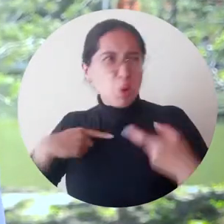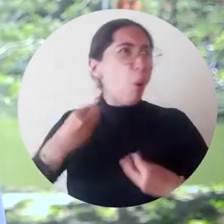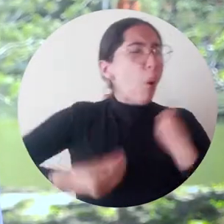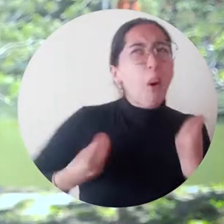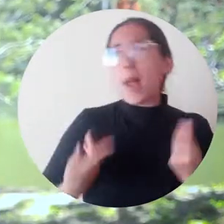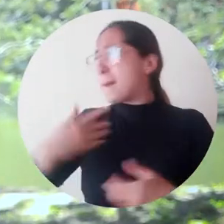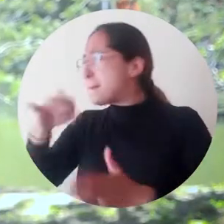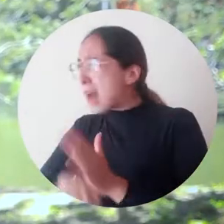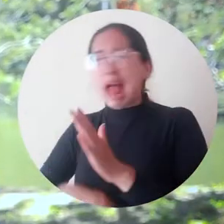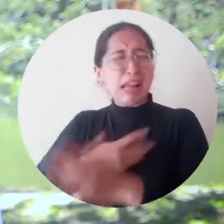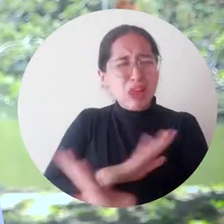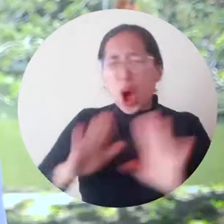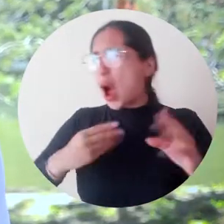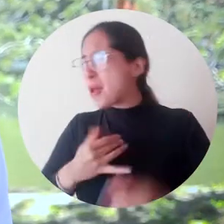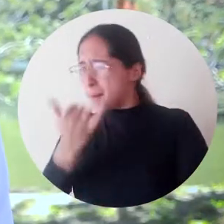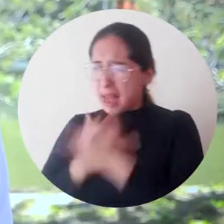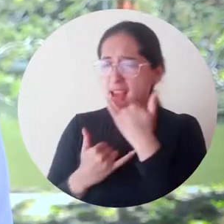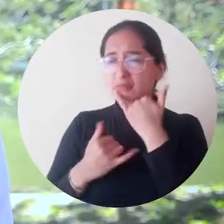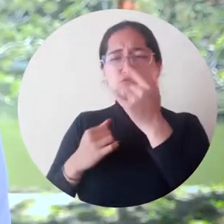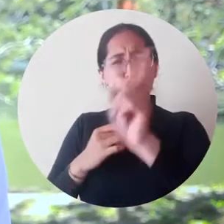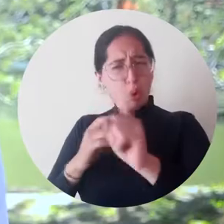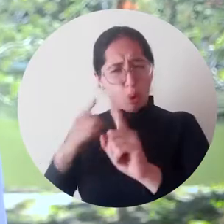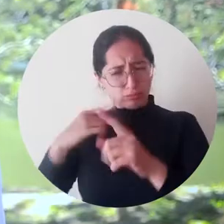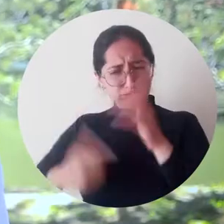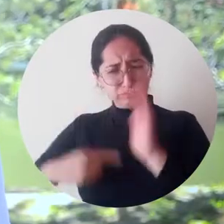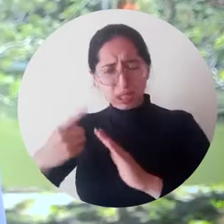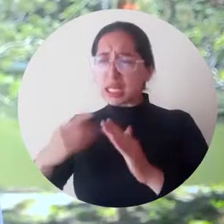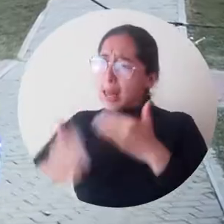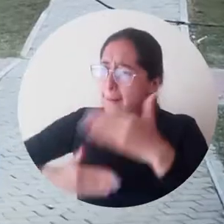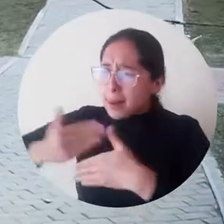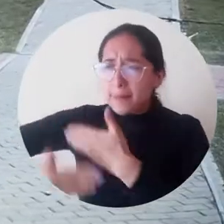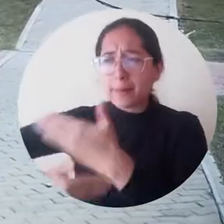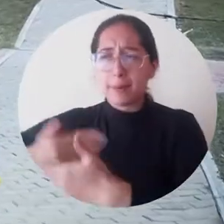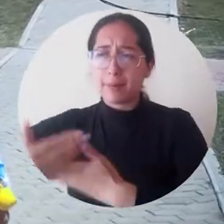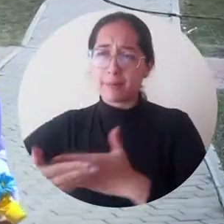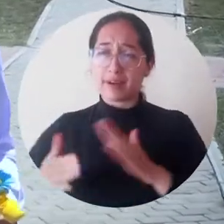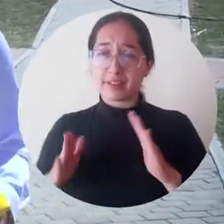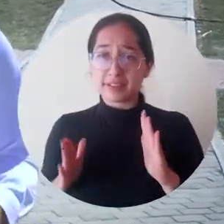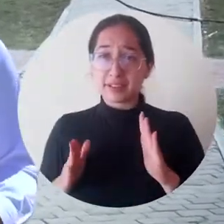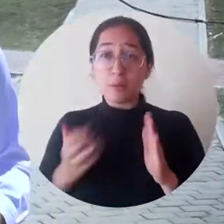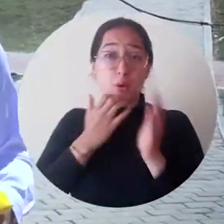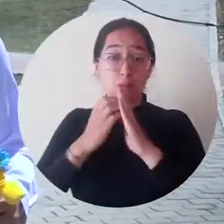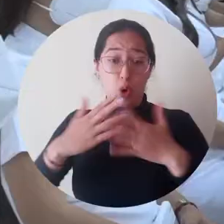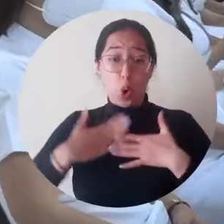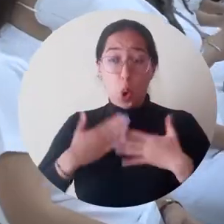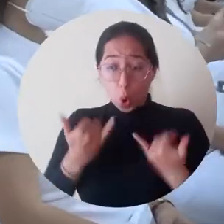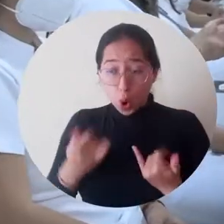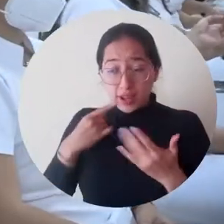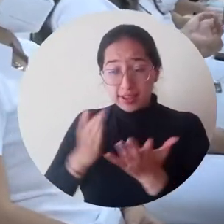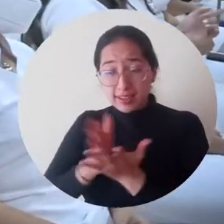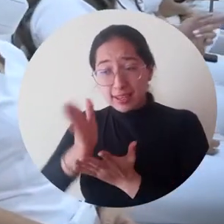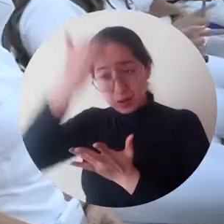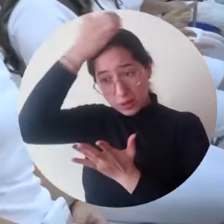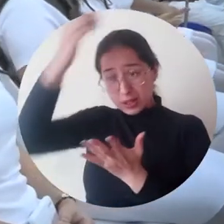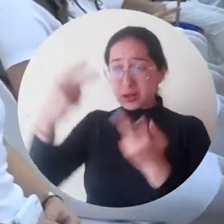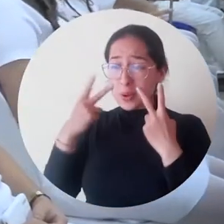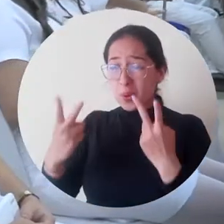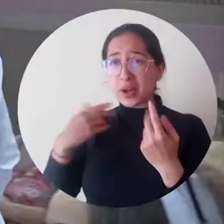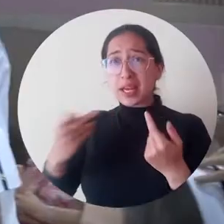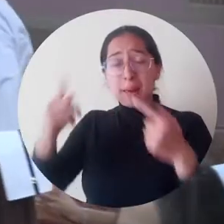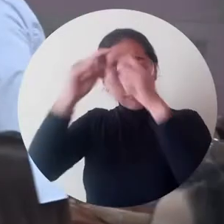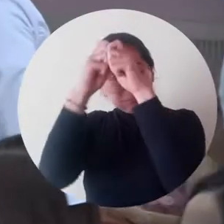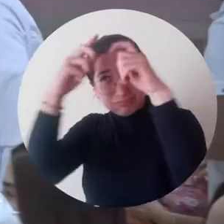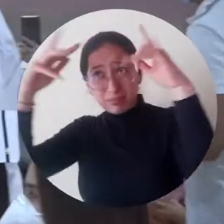Muchas veces si no lo ponemos en práctica, lo que soñamos se queda ahí, en sueños. Pero en enfermería y hoy puedo decir que los sueños se hacen realidad.